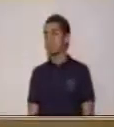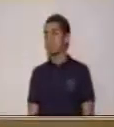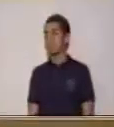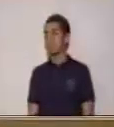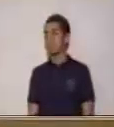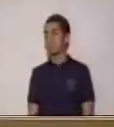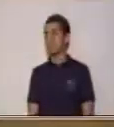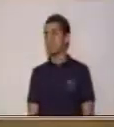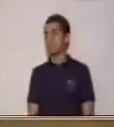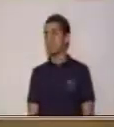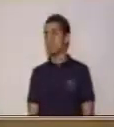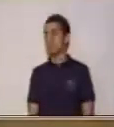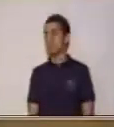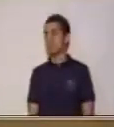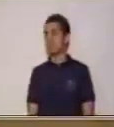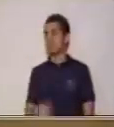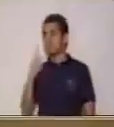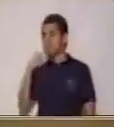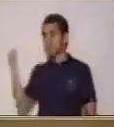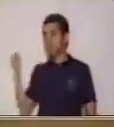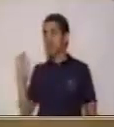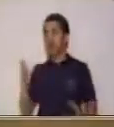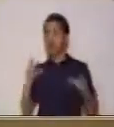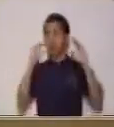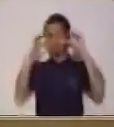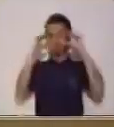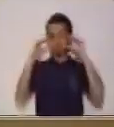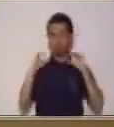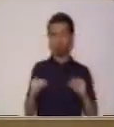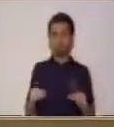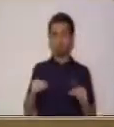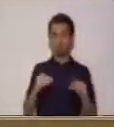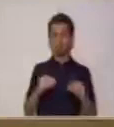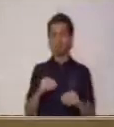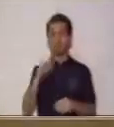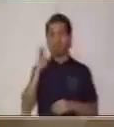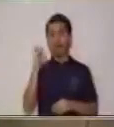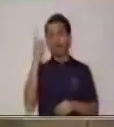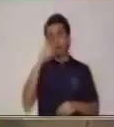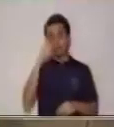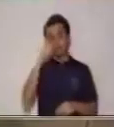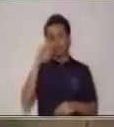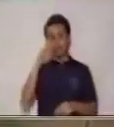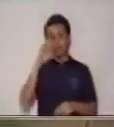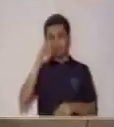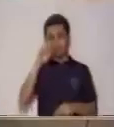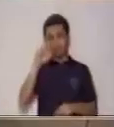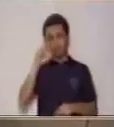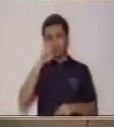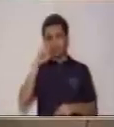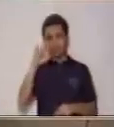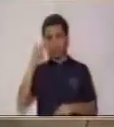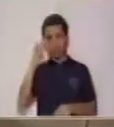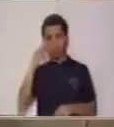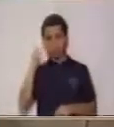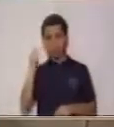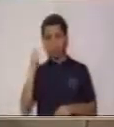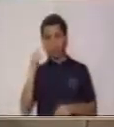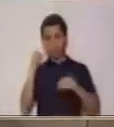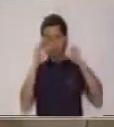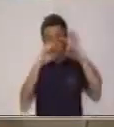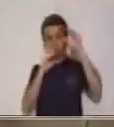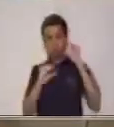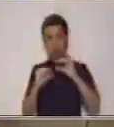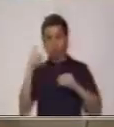la estructura de un anuncio publicitario. ¿Sí? Que como te dije anteriormente, no varía mucho